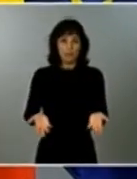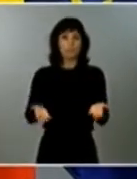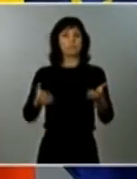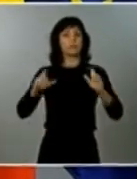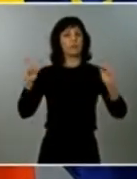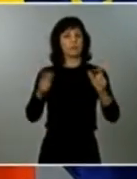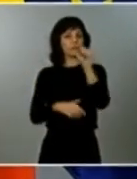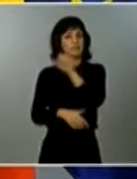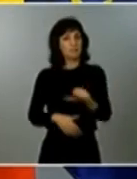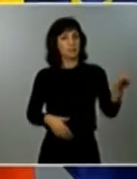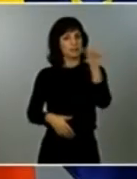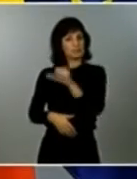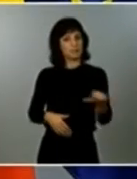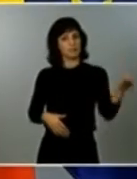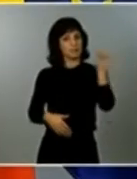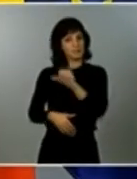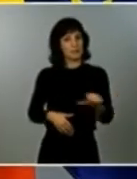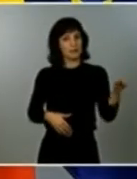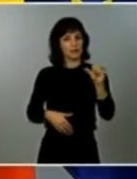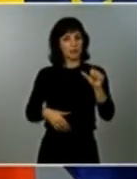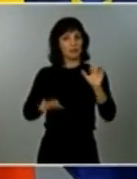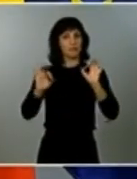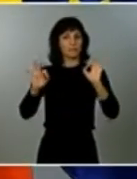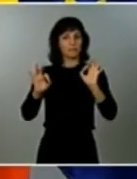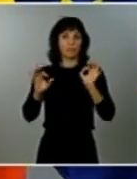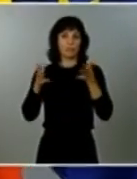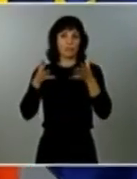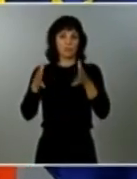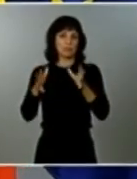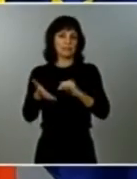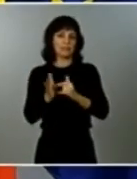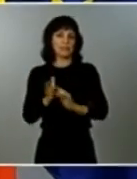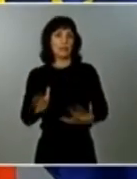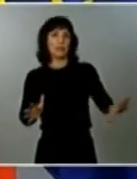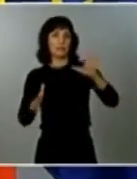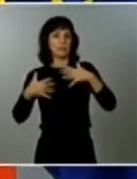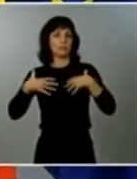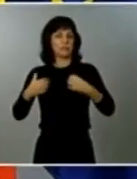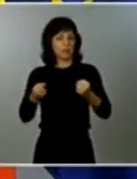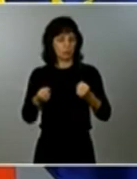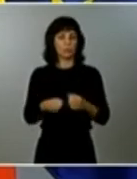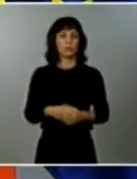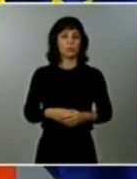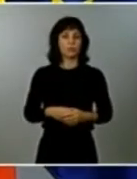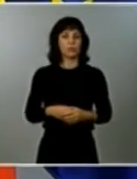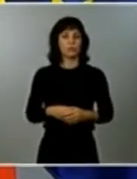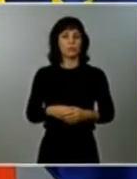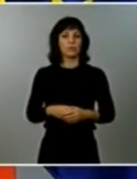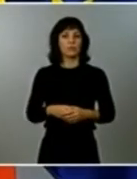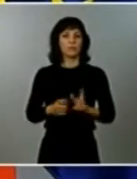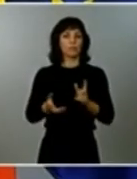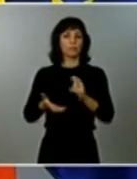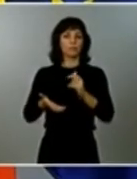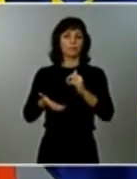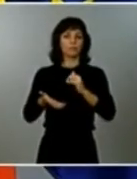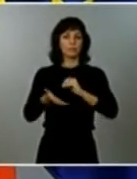hostelería y restauración, hay que evaluarlo desde que se produjo el cierre del sector. No podemos valorarlo dos días después porque